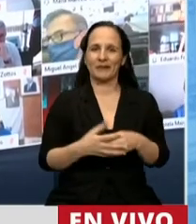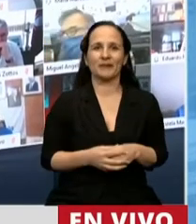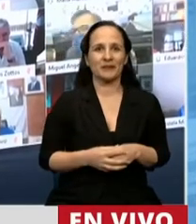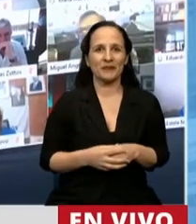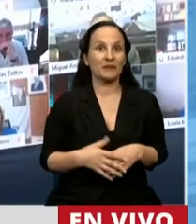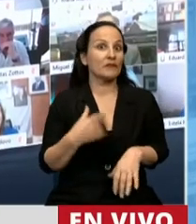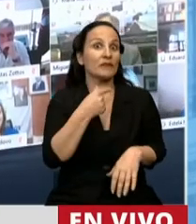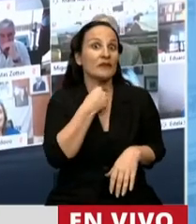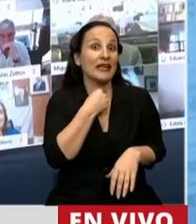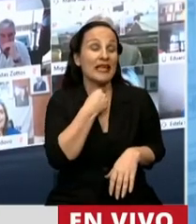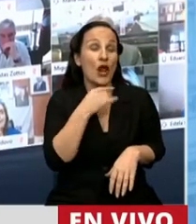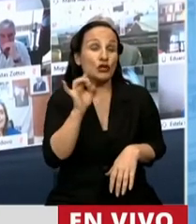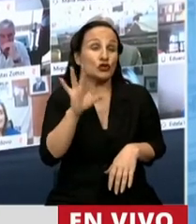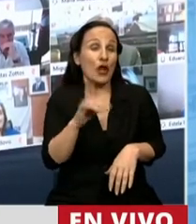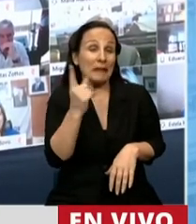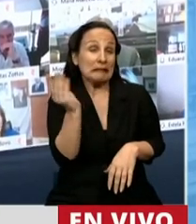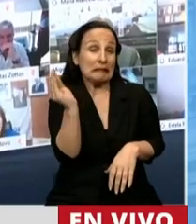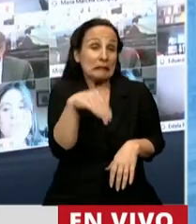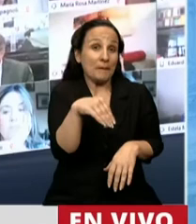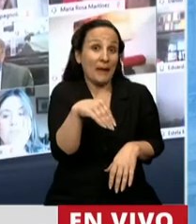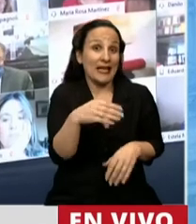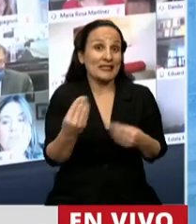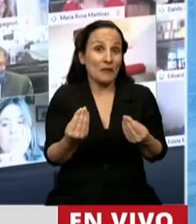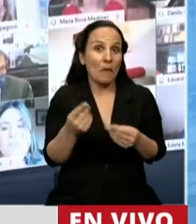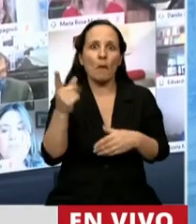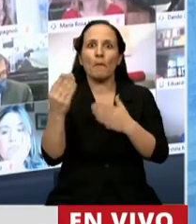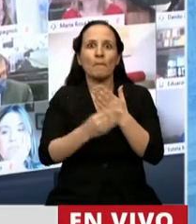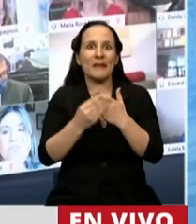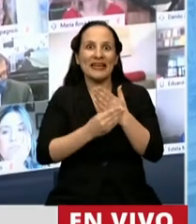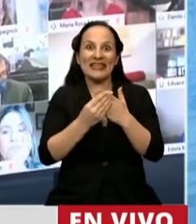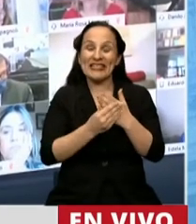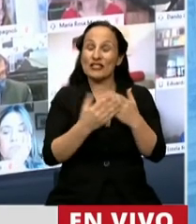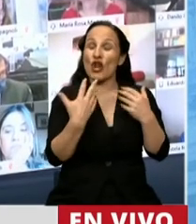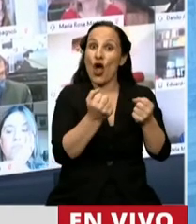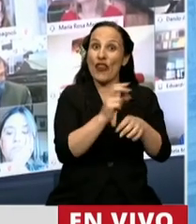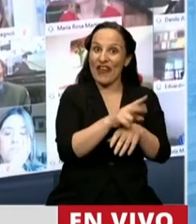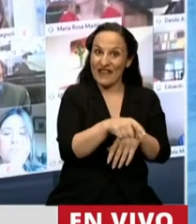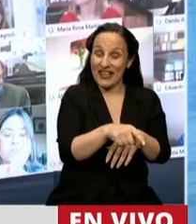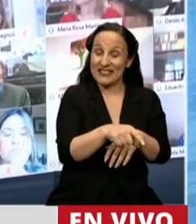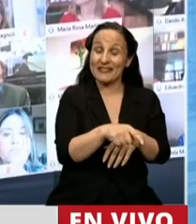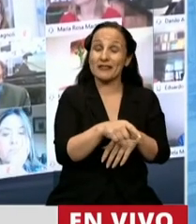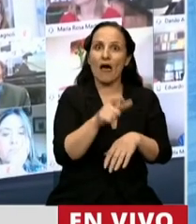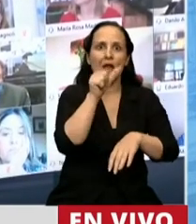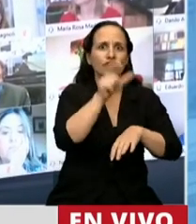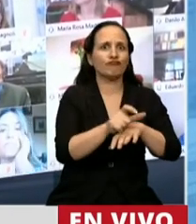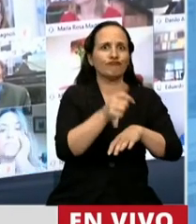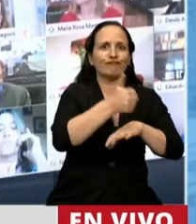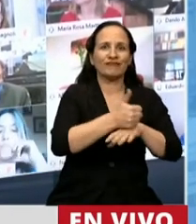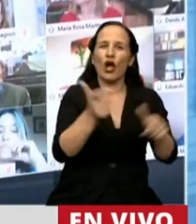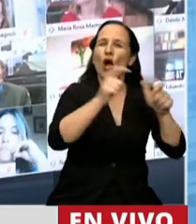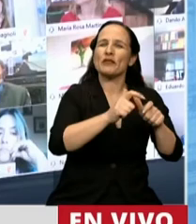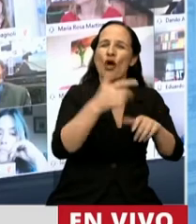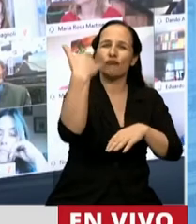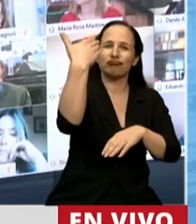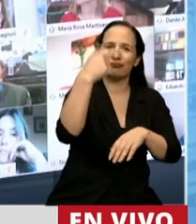simplemente hacer una acotación, porque el ministro de Defensa, cuando habló en la comisión,